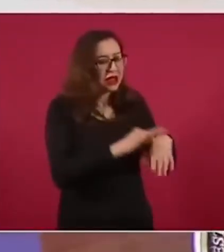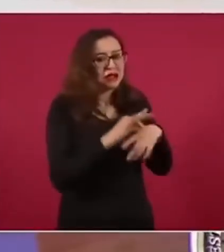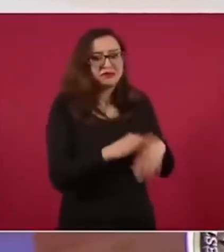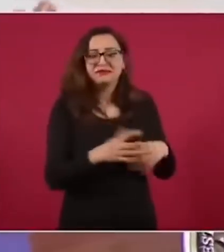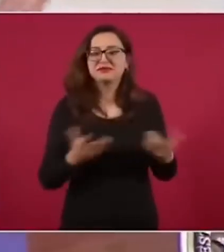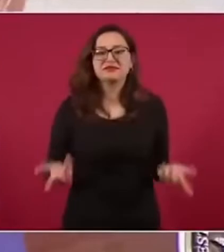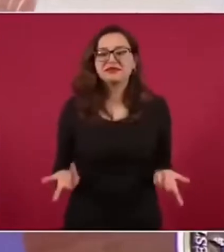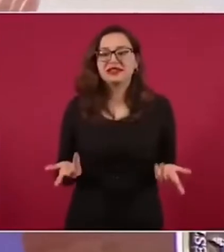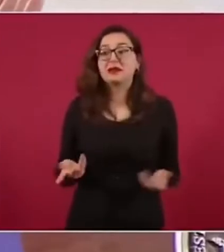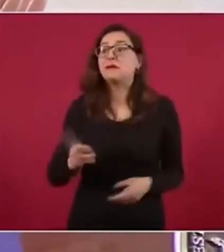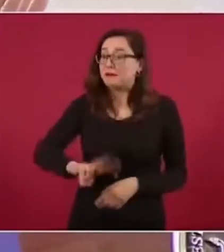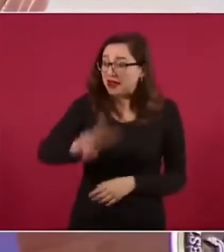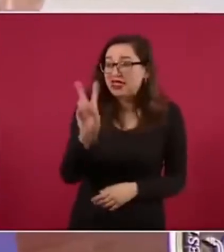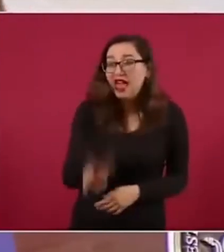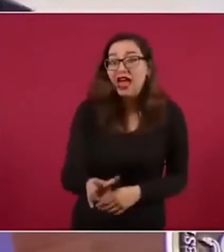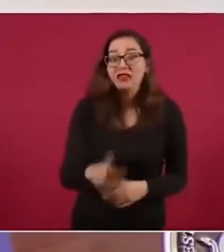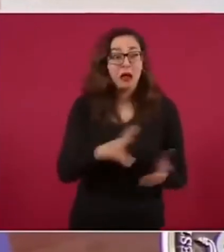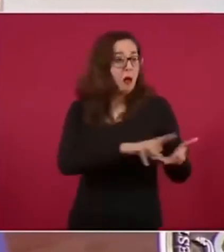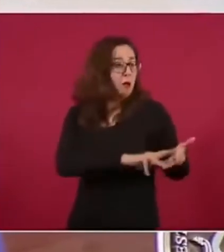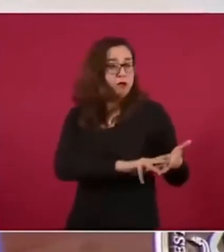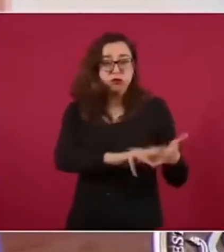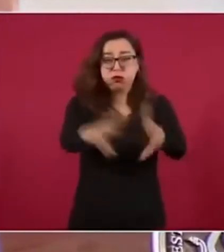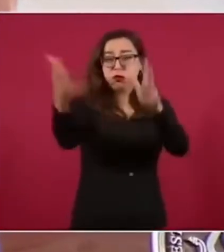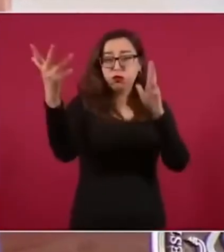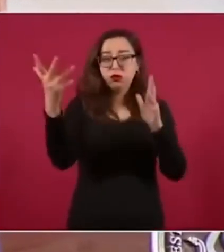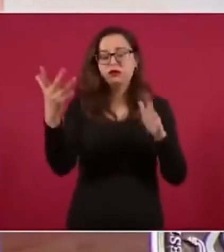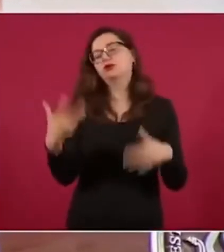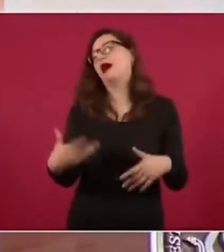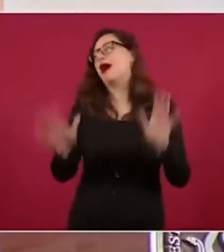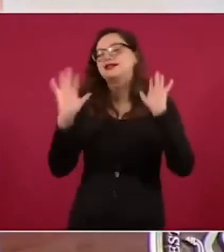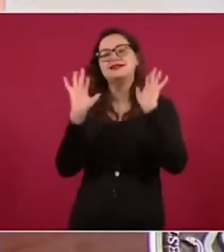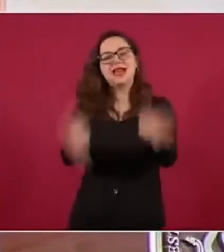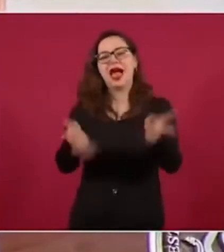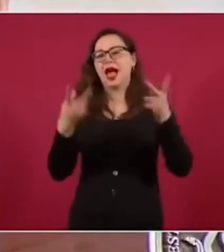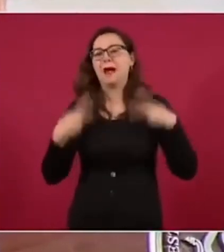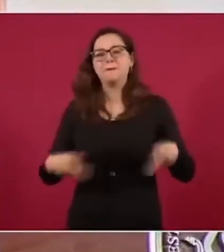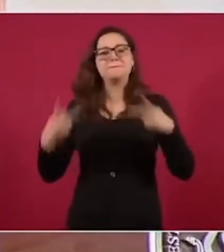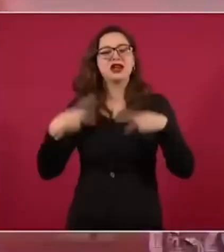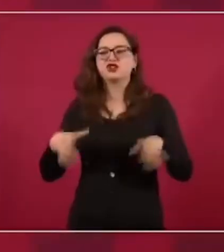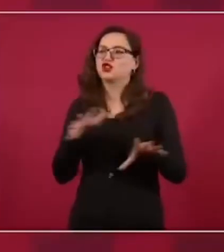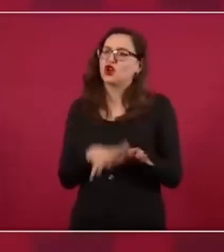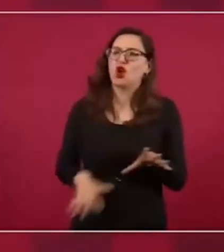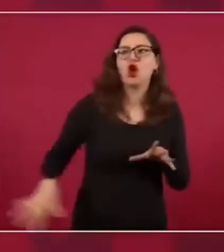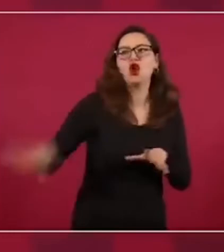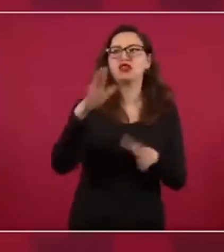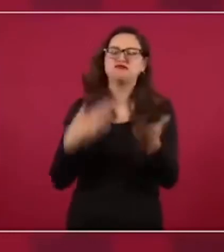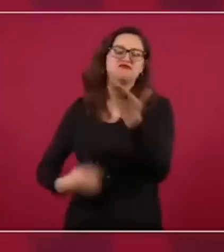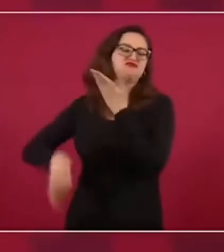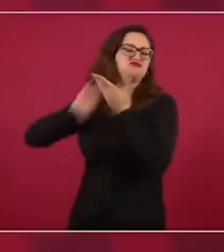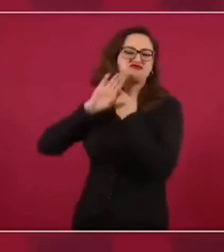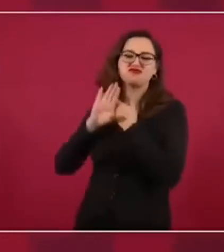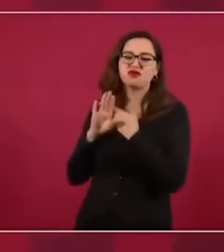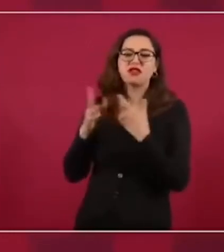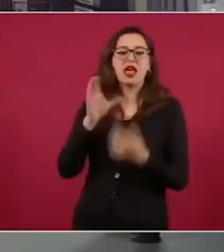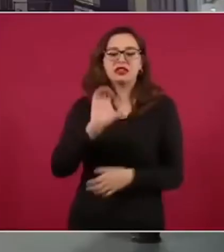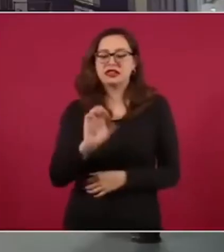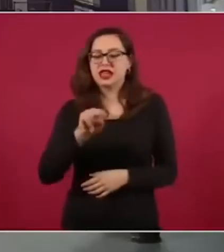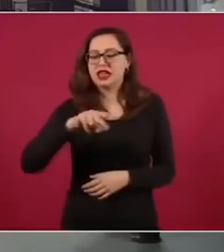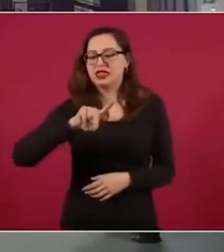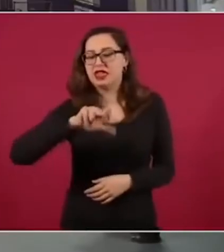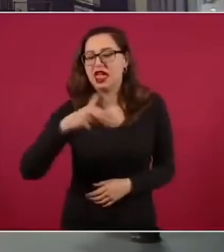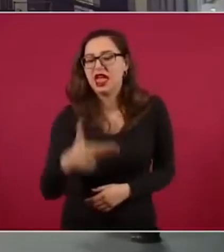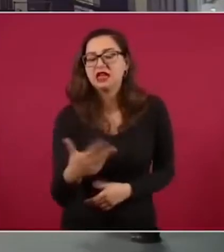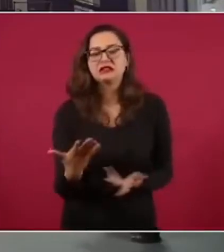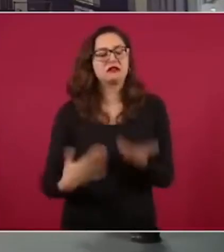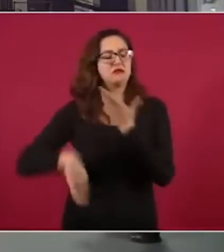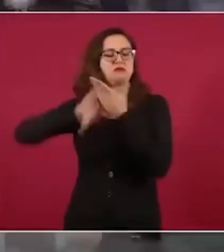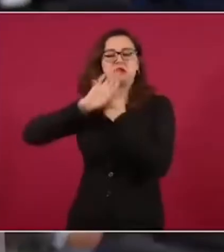tendríamos todas las denuncias de la Comisión de Derechos Humanos. No hablo de crímenes de Estado,